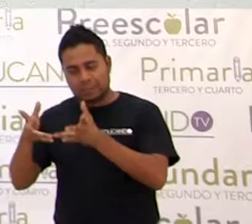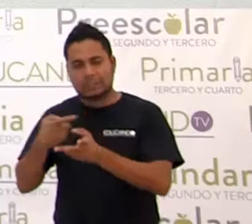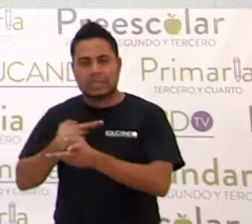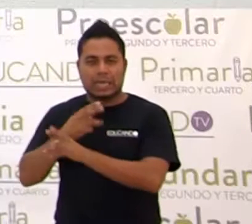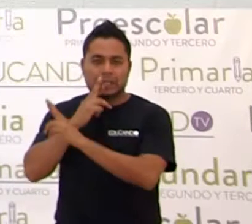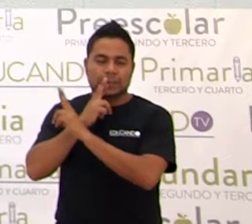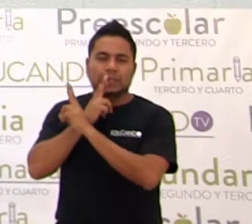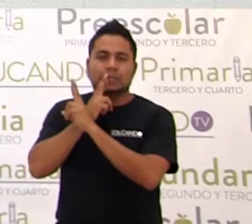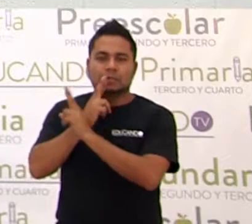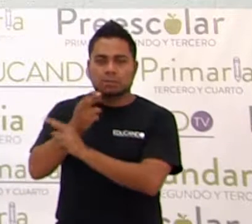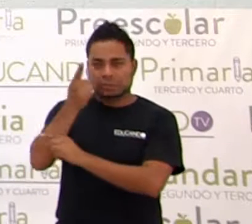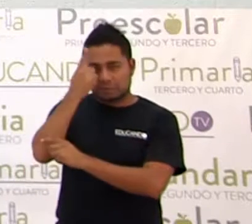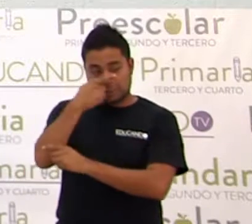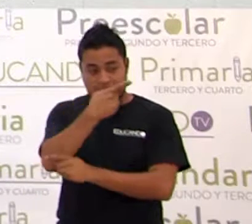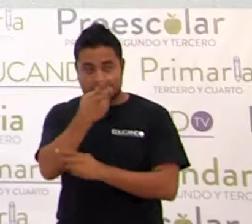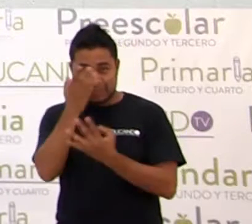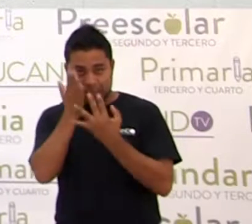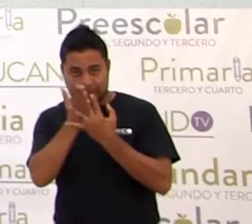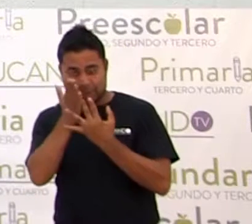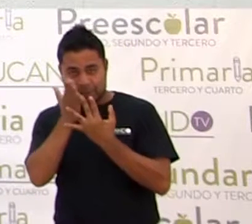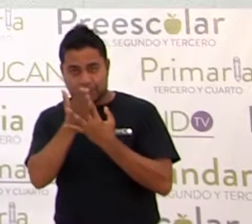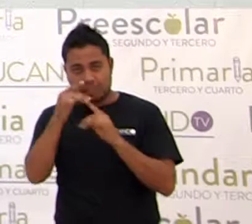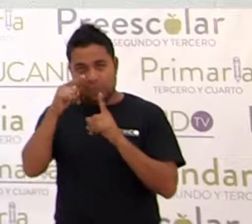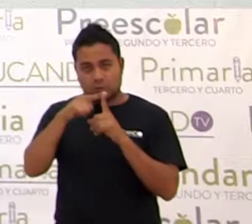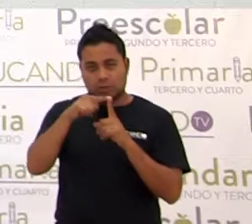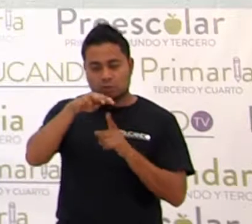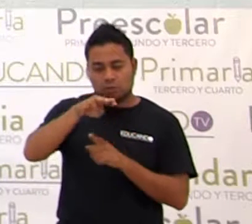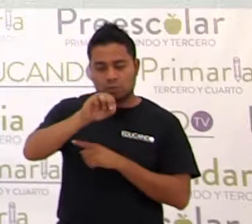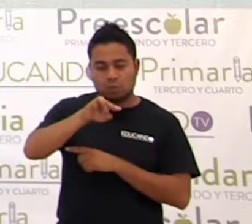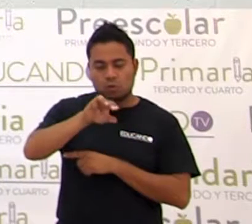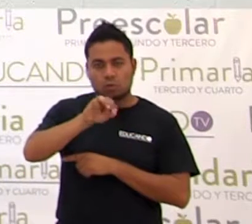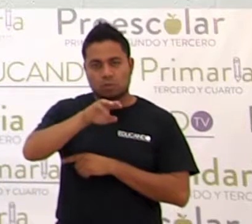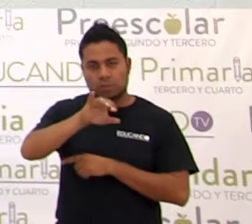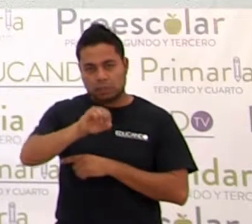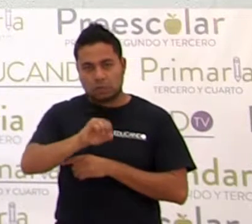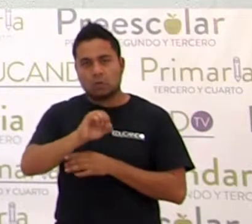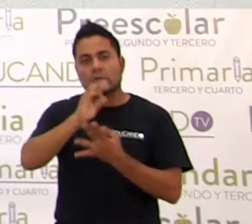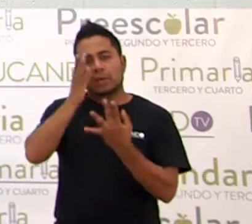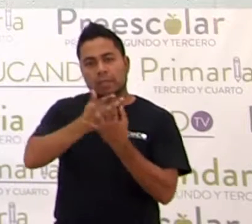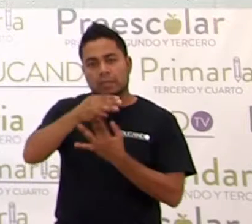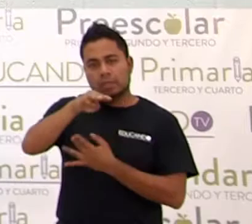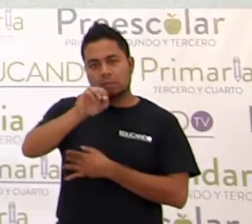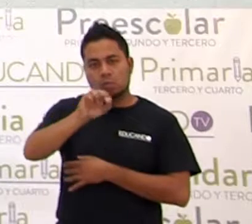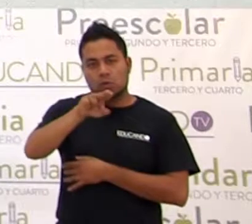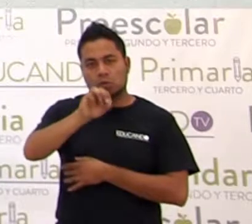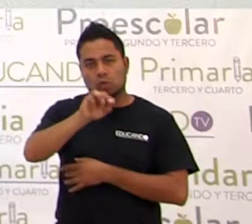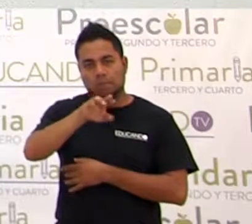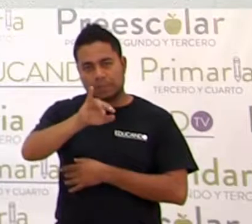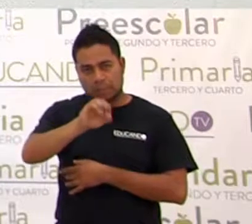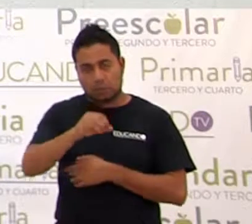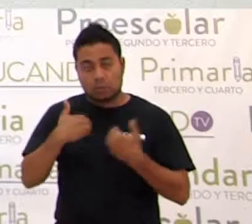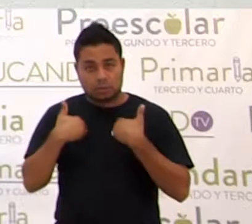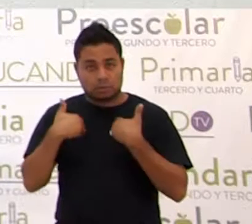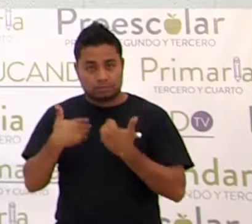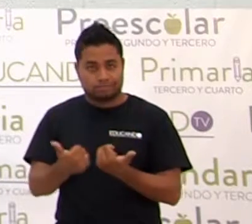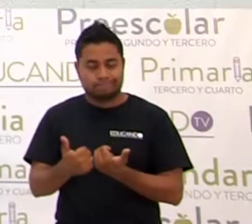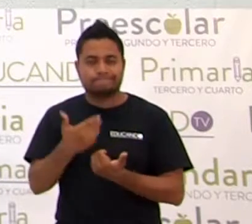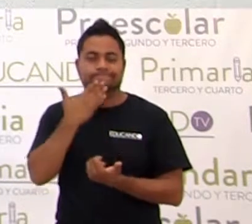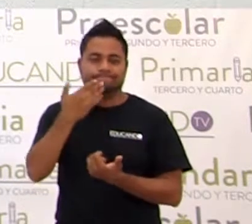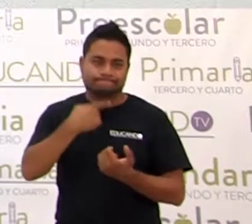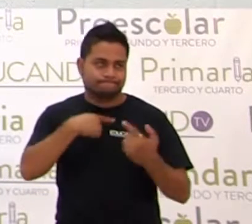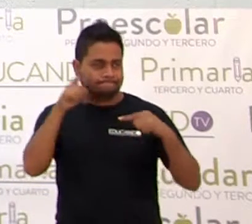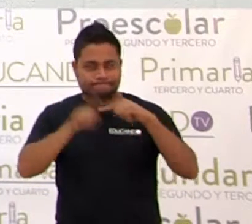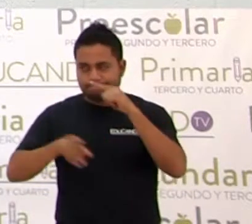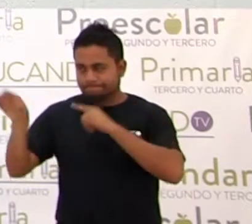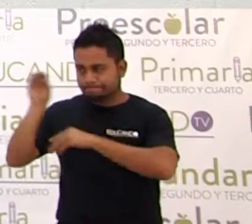el resultado de esta división de monomio entre monomio. ¿Sí? ¿Se está comprendiendo? Bueno, voy a quitar